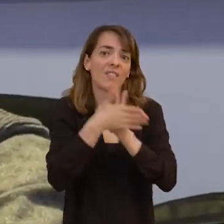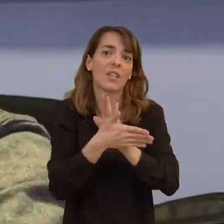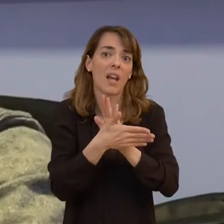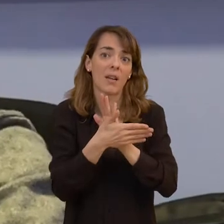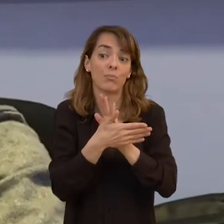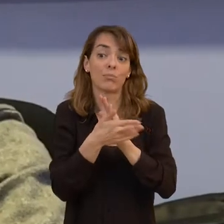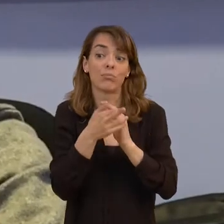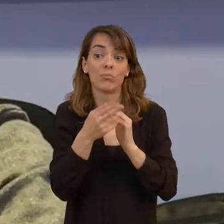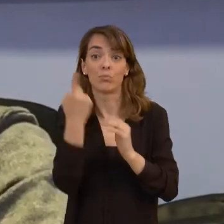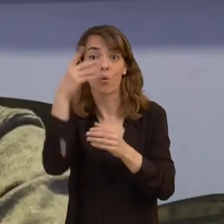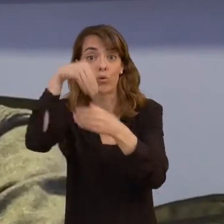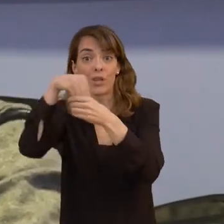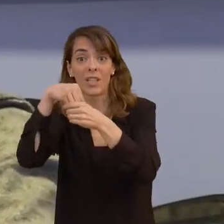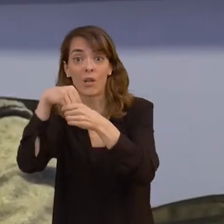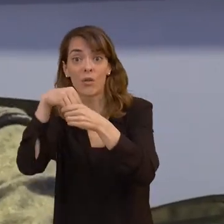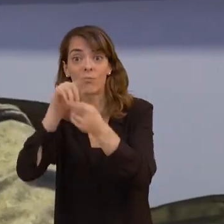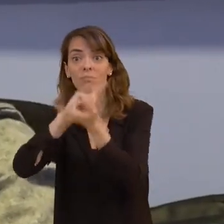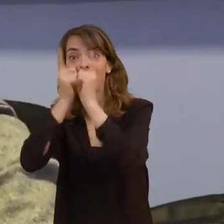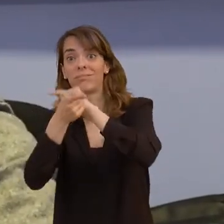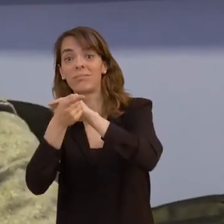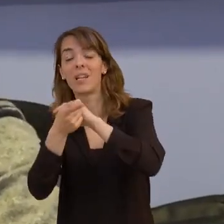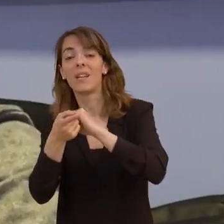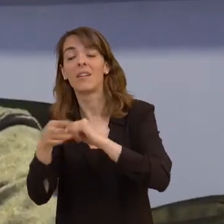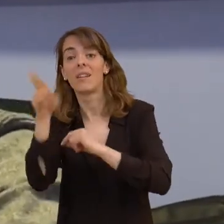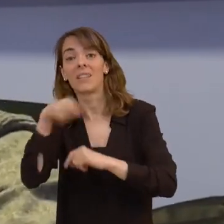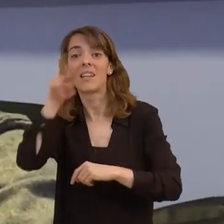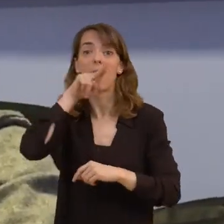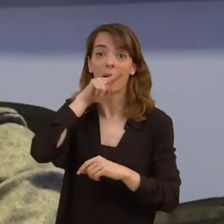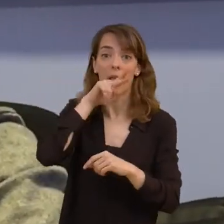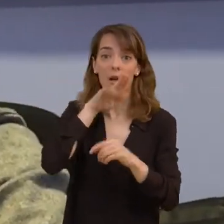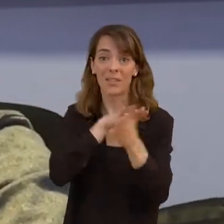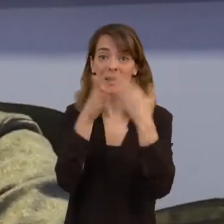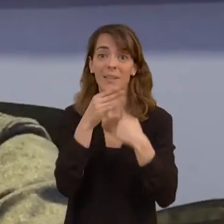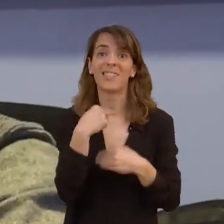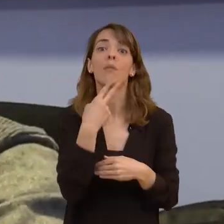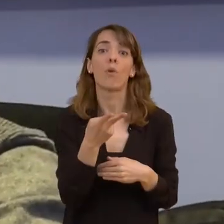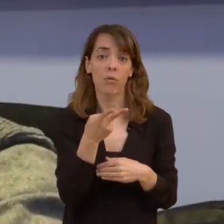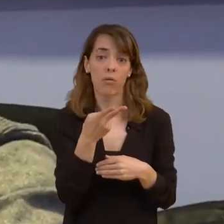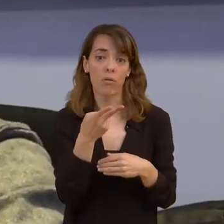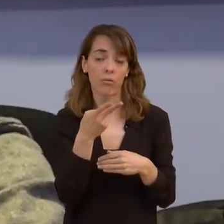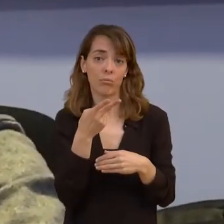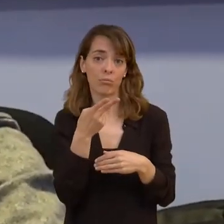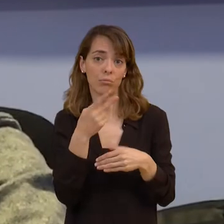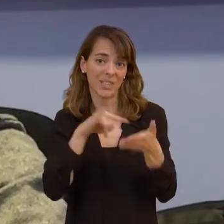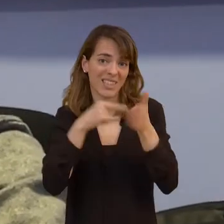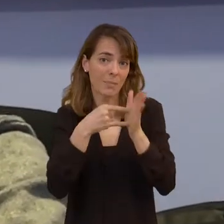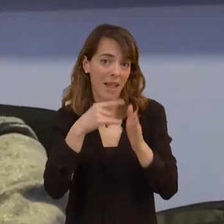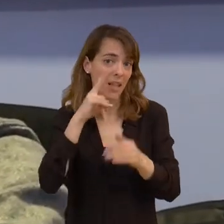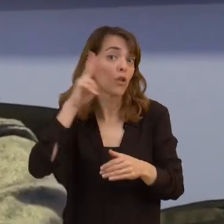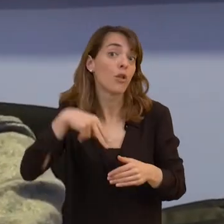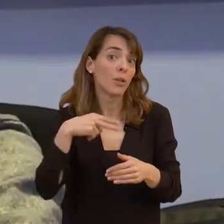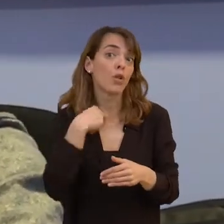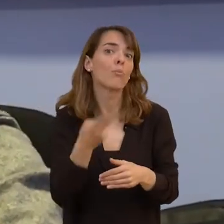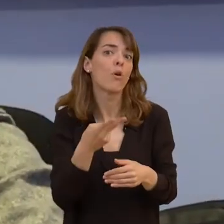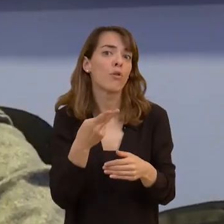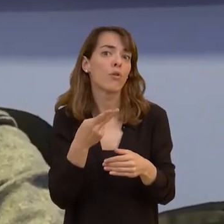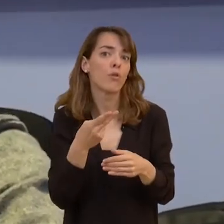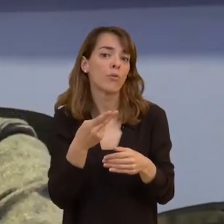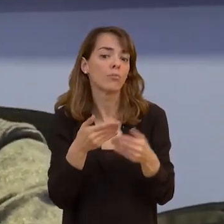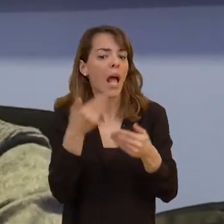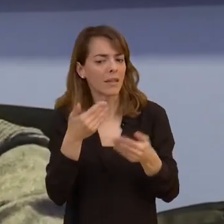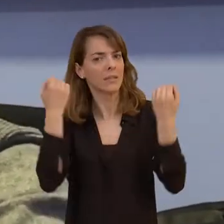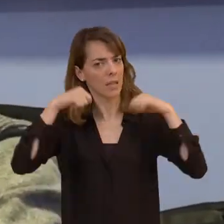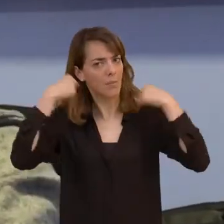reformulación de un contenido con la voz y a través de un sistema de reconocimiento de voz